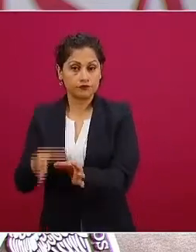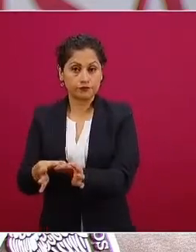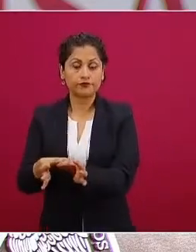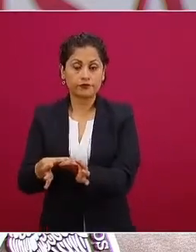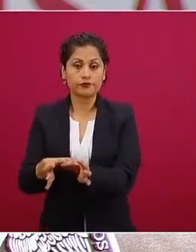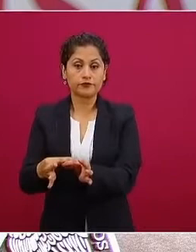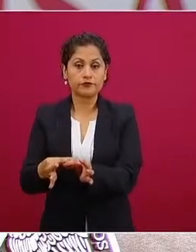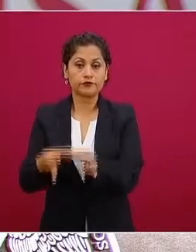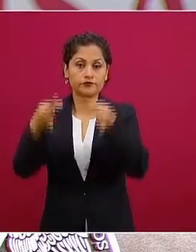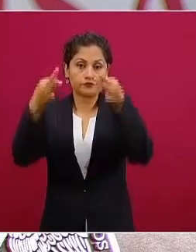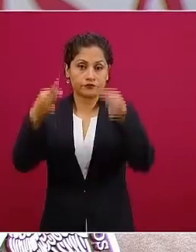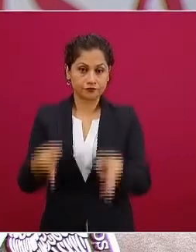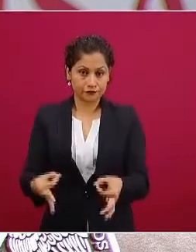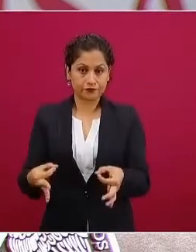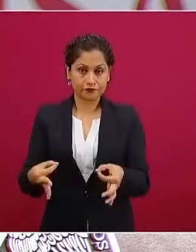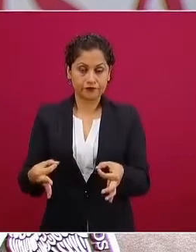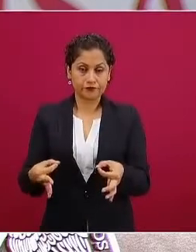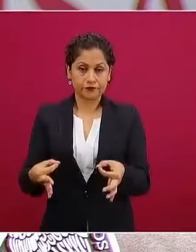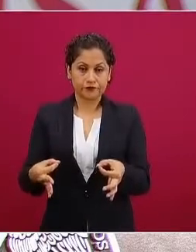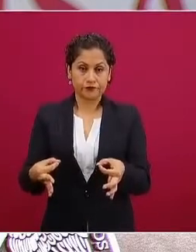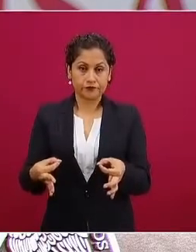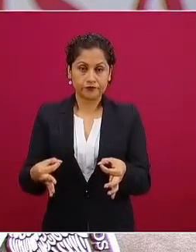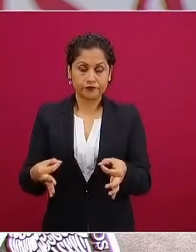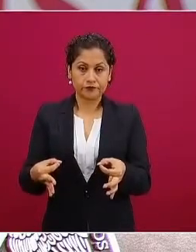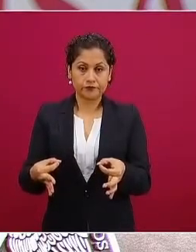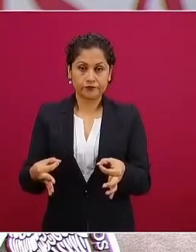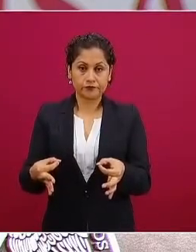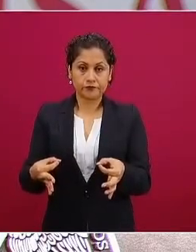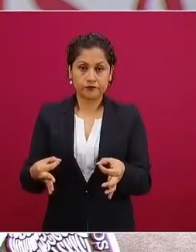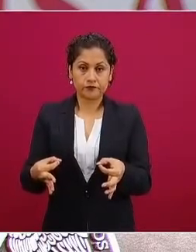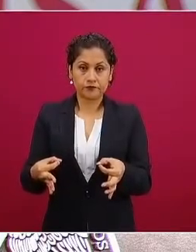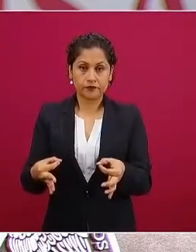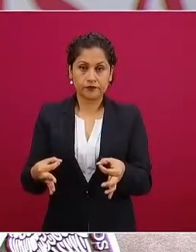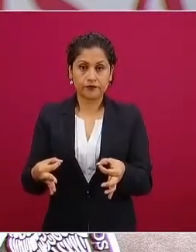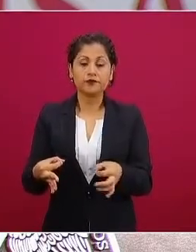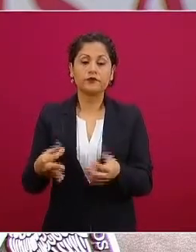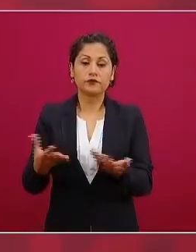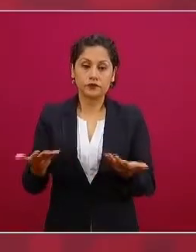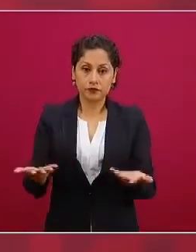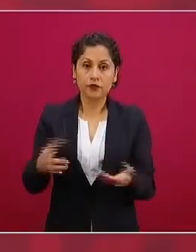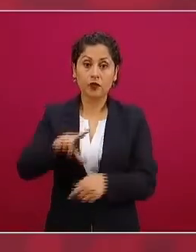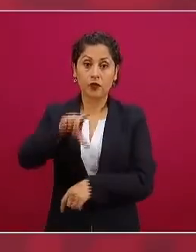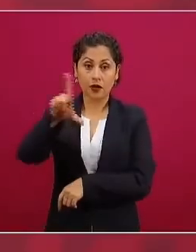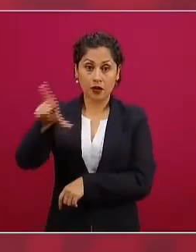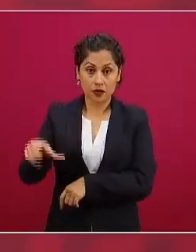legal y se publique